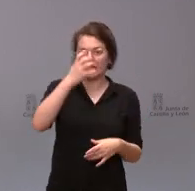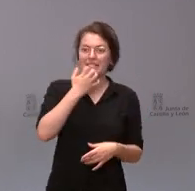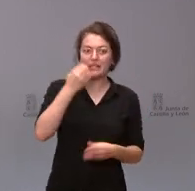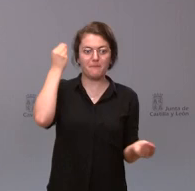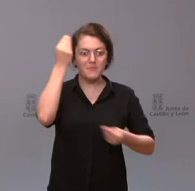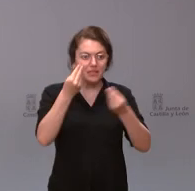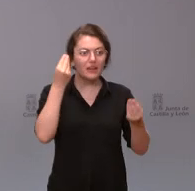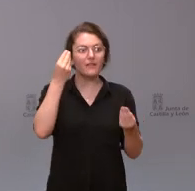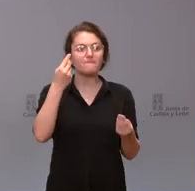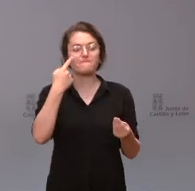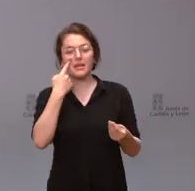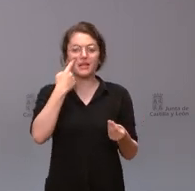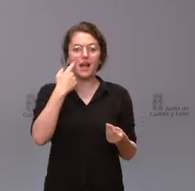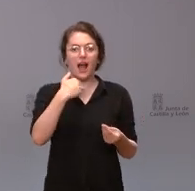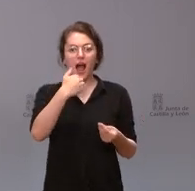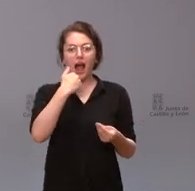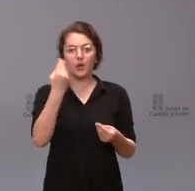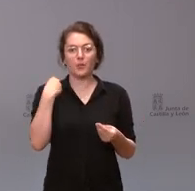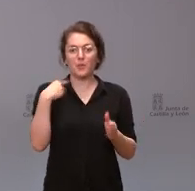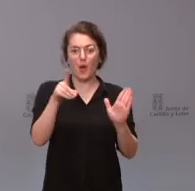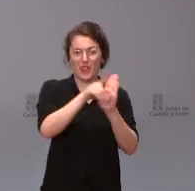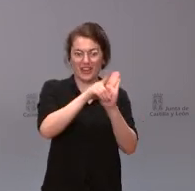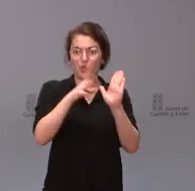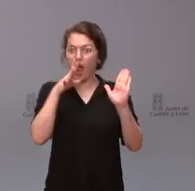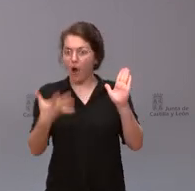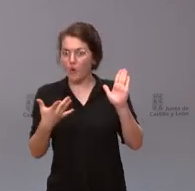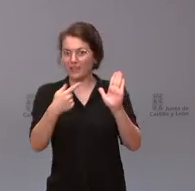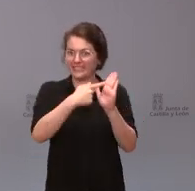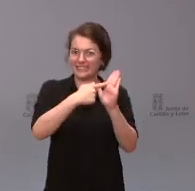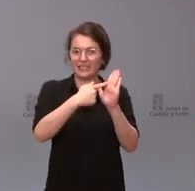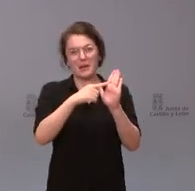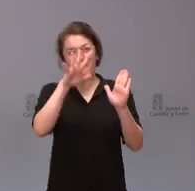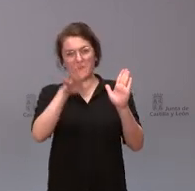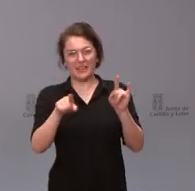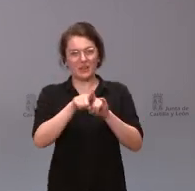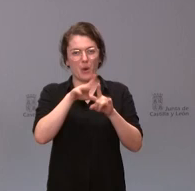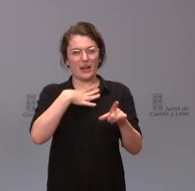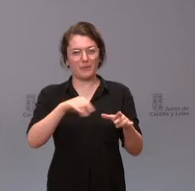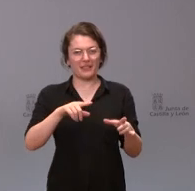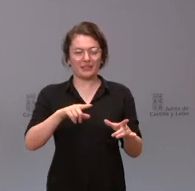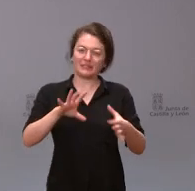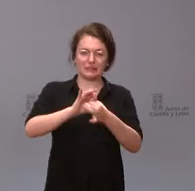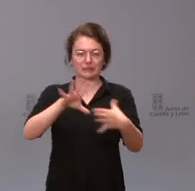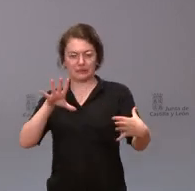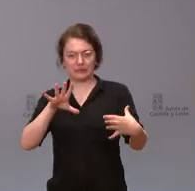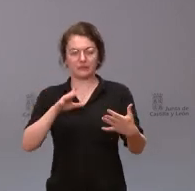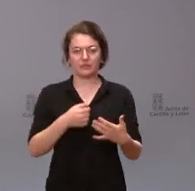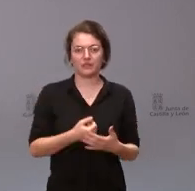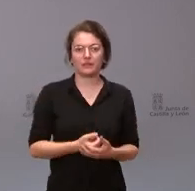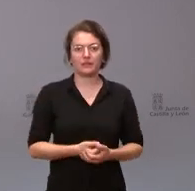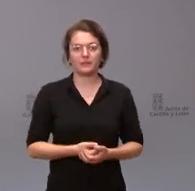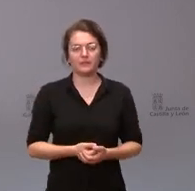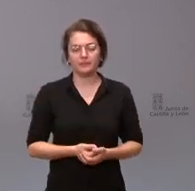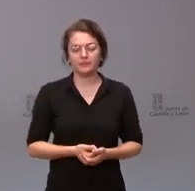cuestiones reguladas en el decreto actual que sirven como elemento de división de la historia y también le quería